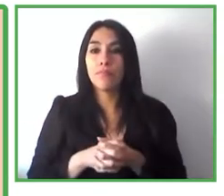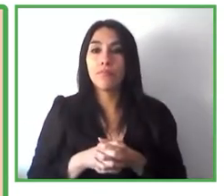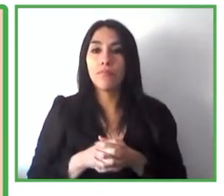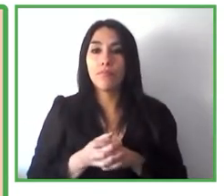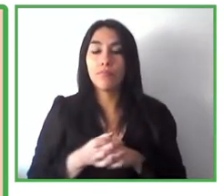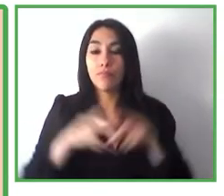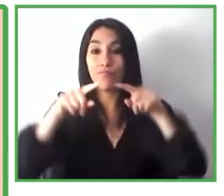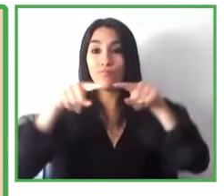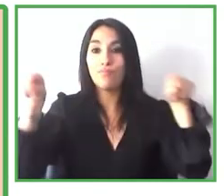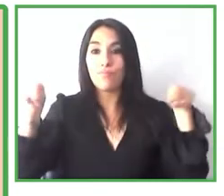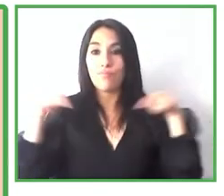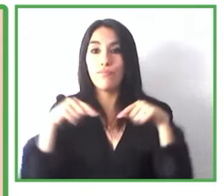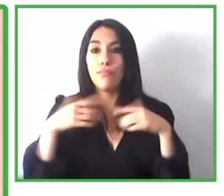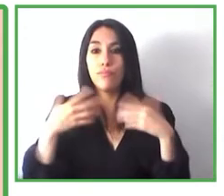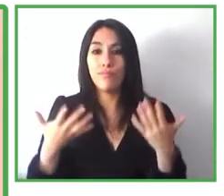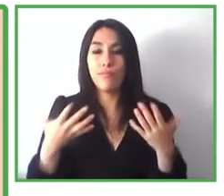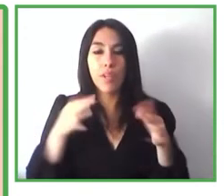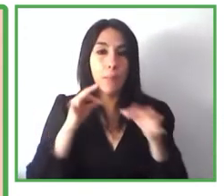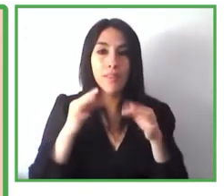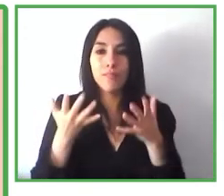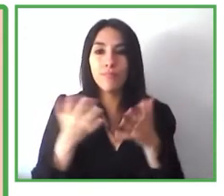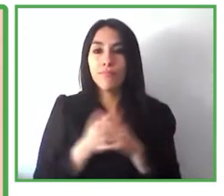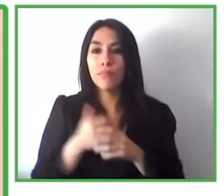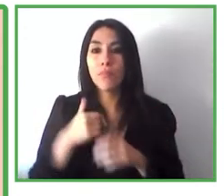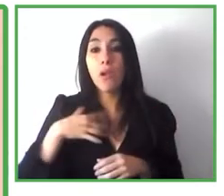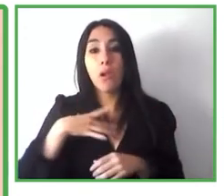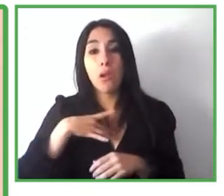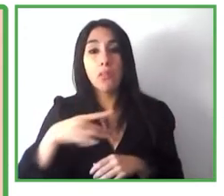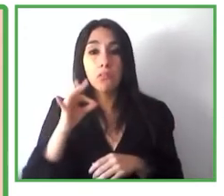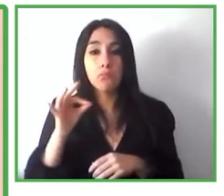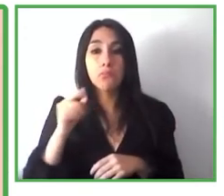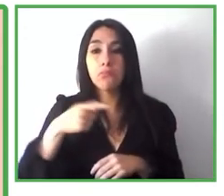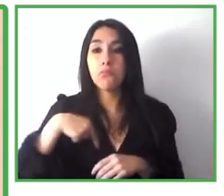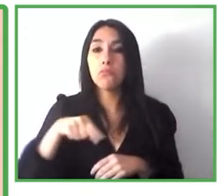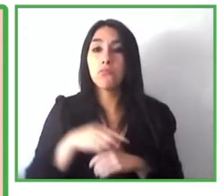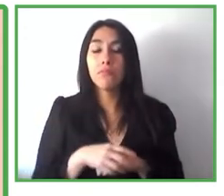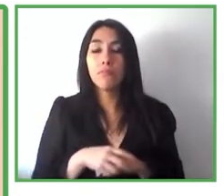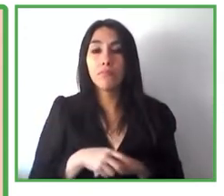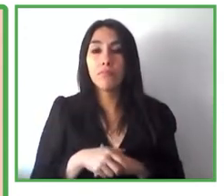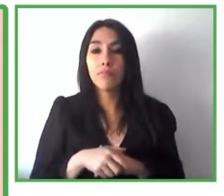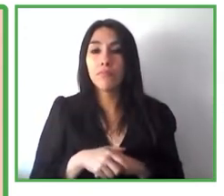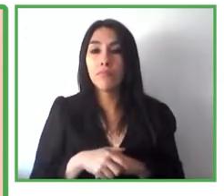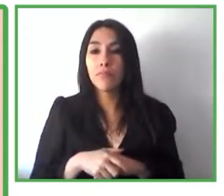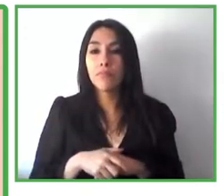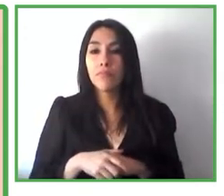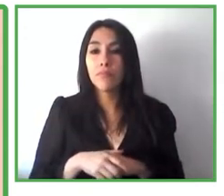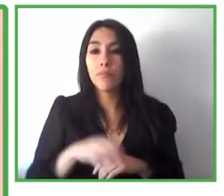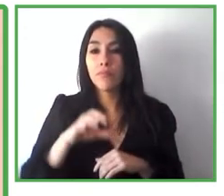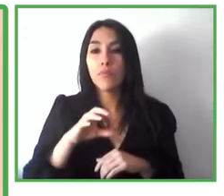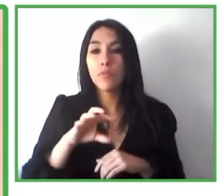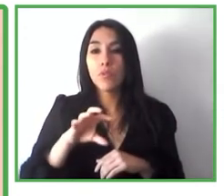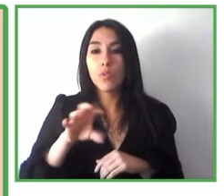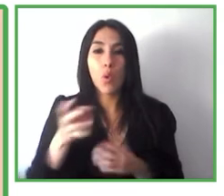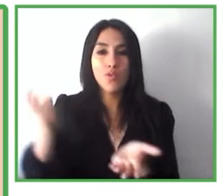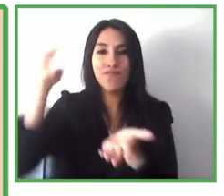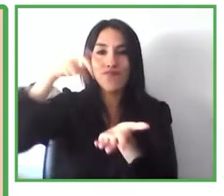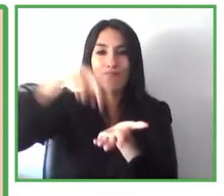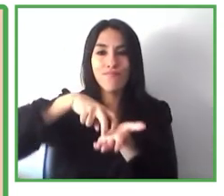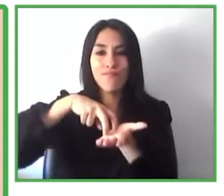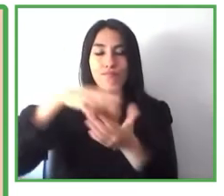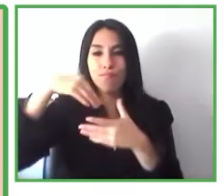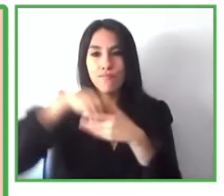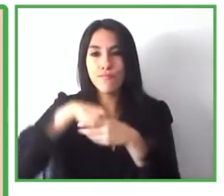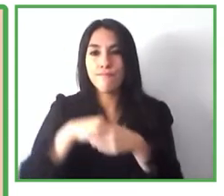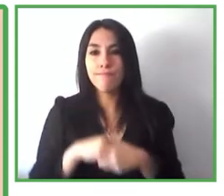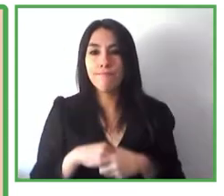tengamos que situar en el centro de nuestros diseños la comprensión de las necesidades y deseos de las personas para